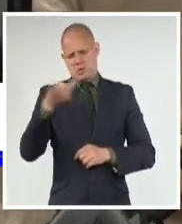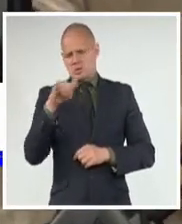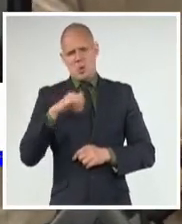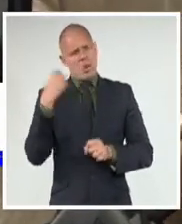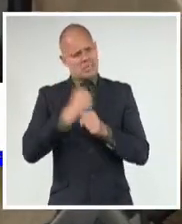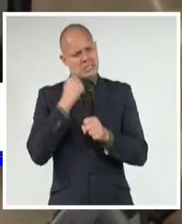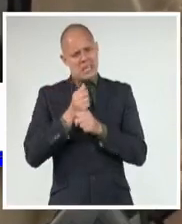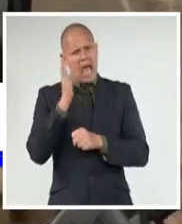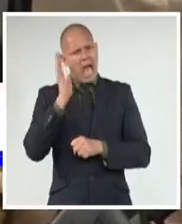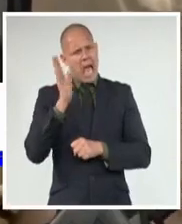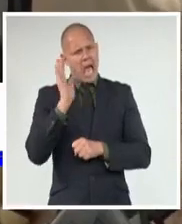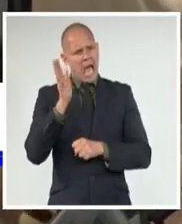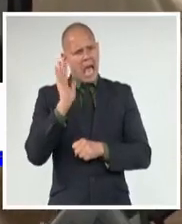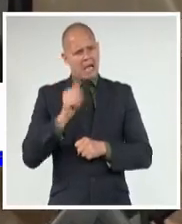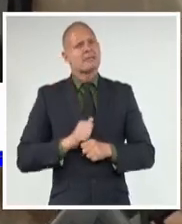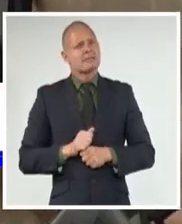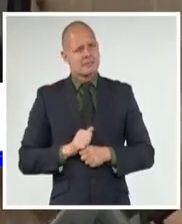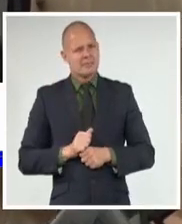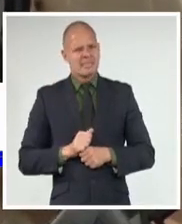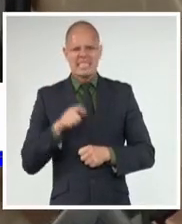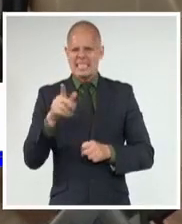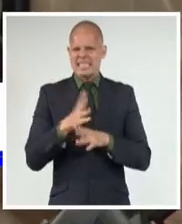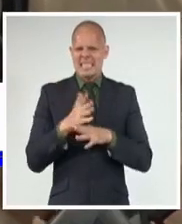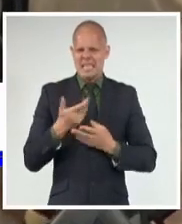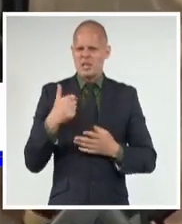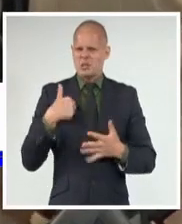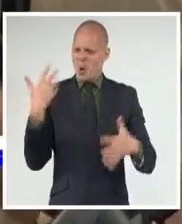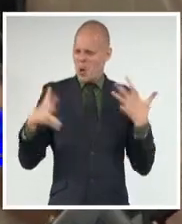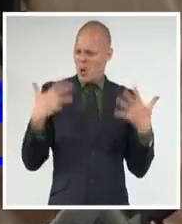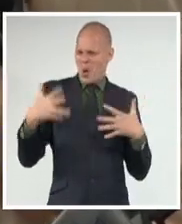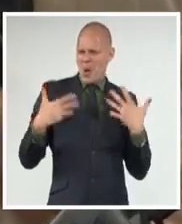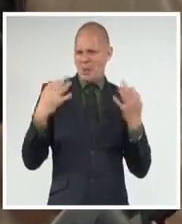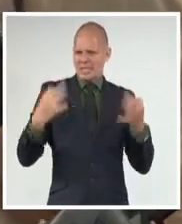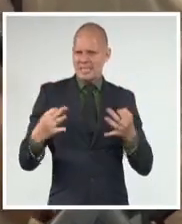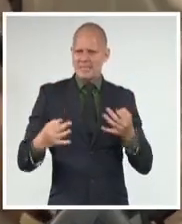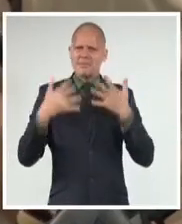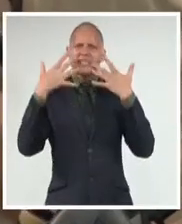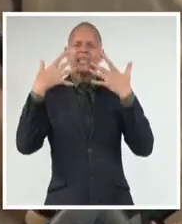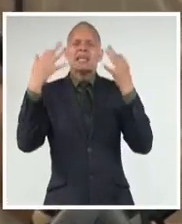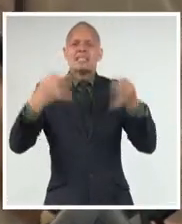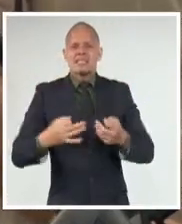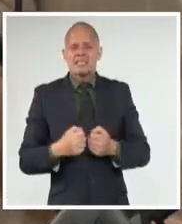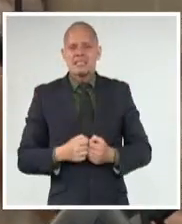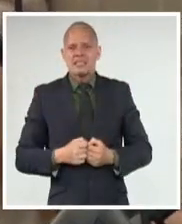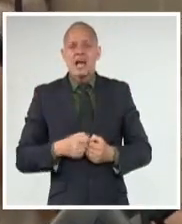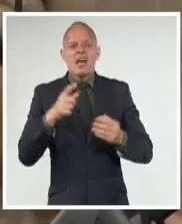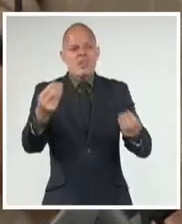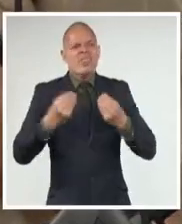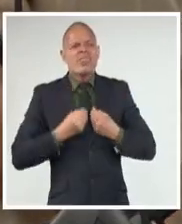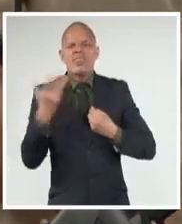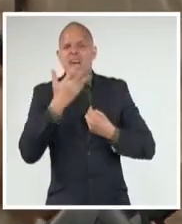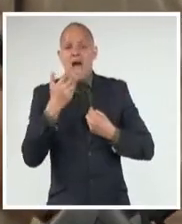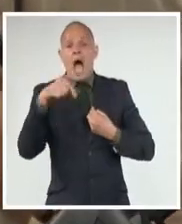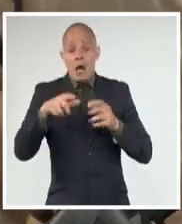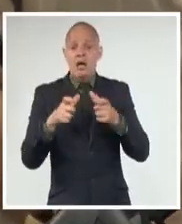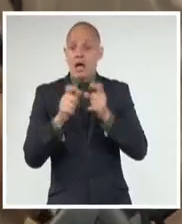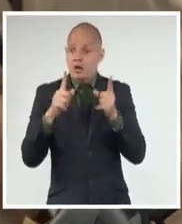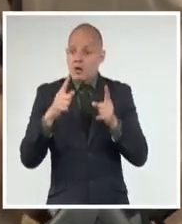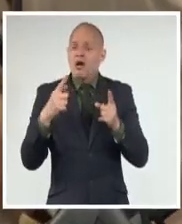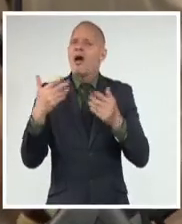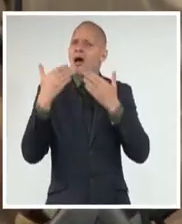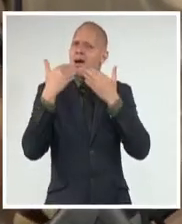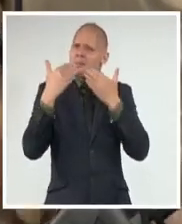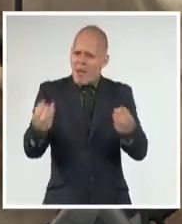que significa gozo y alegría, que es lo que nos ha dado también esta reunión y las próximas que